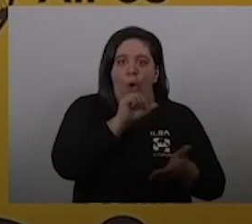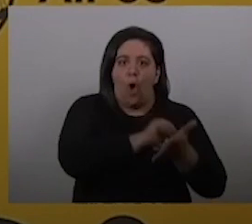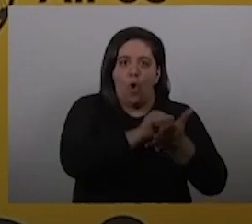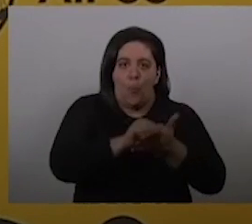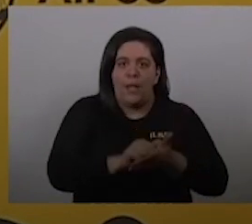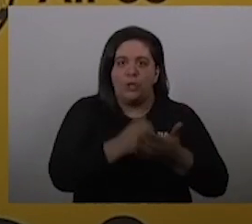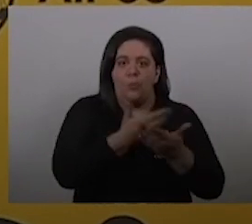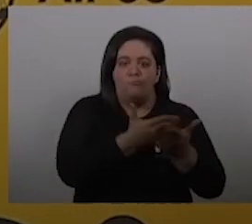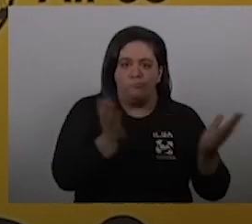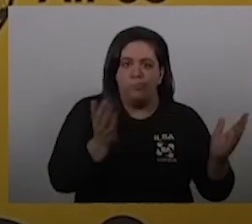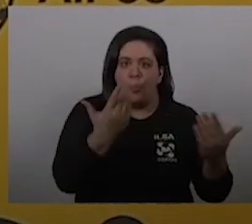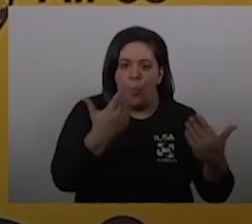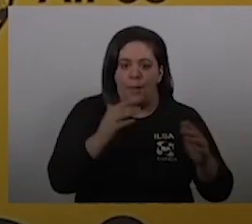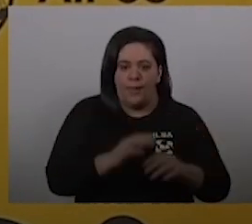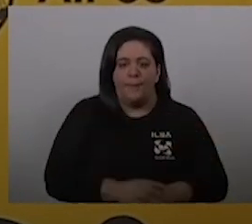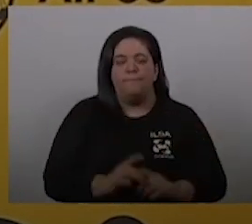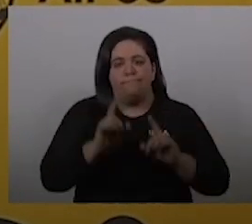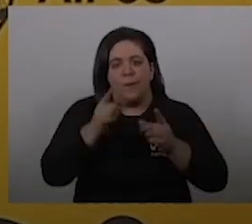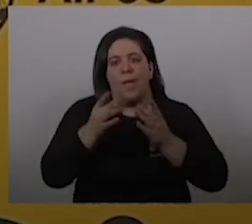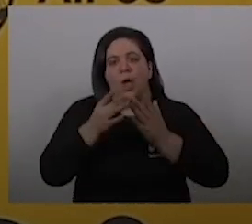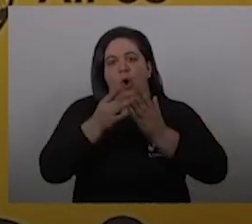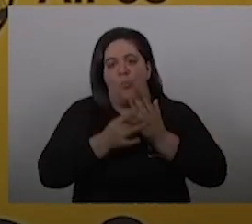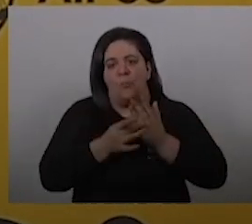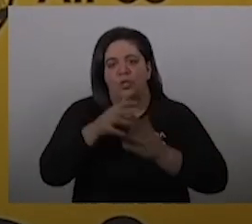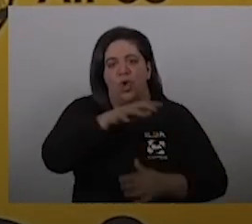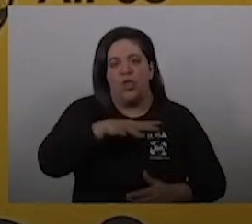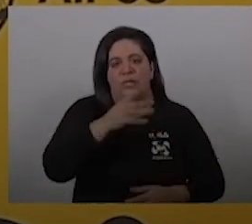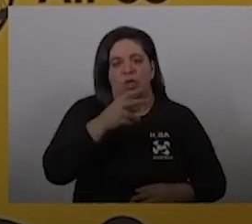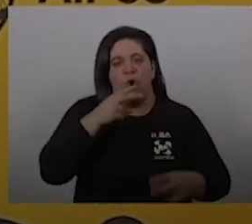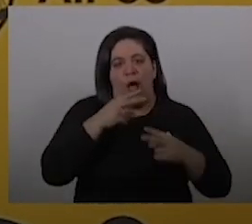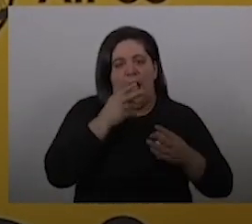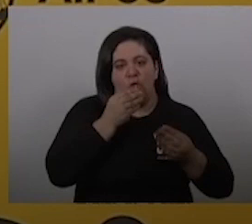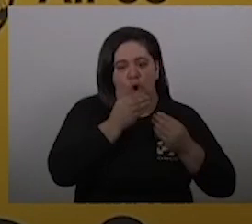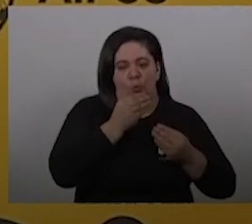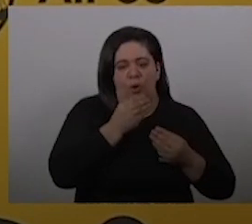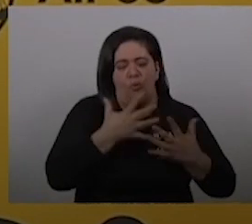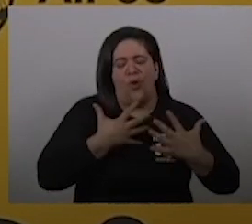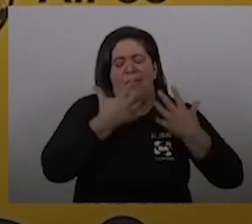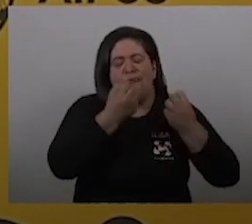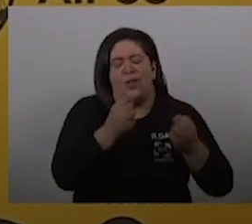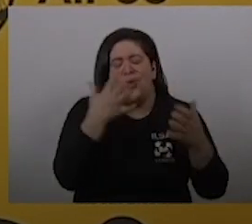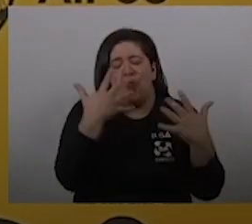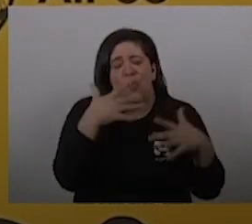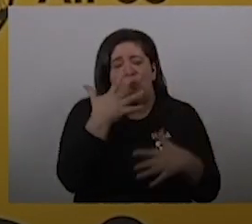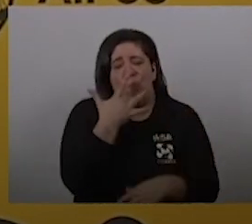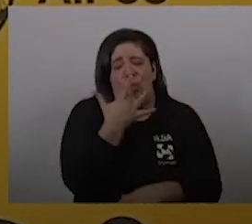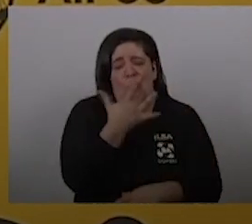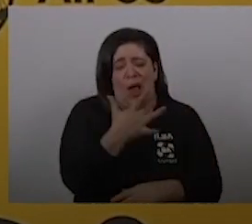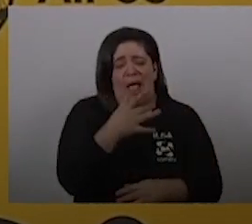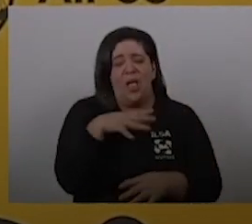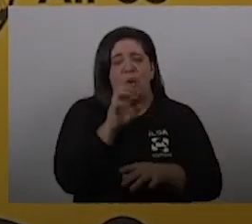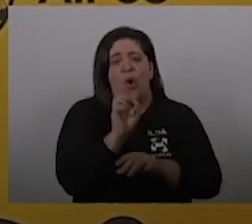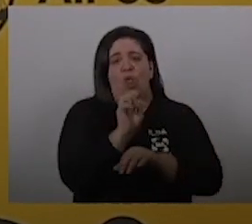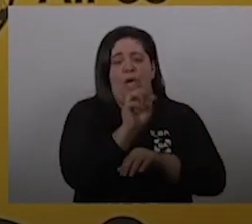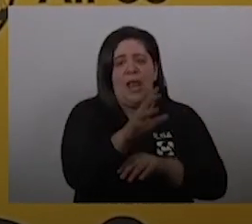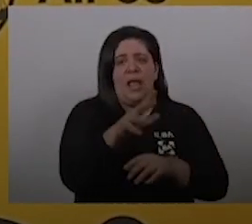Acá quiero destacar una vez más el compromiso de todo el sector gastronómico. Viene haciendo un esfuerzo enorme, atendiendo con delivery, con